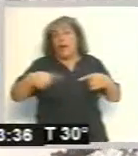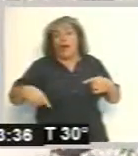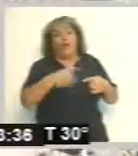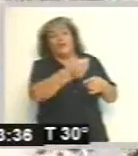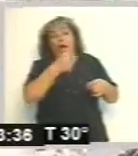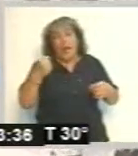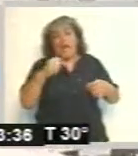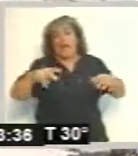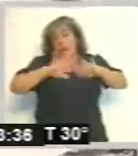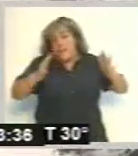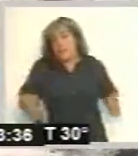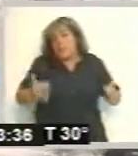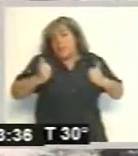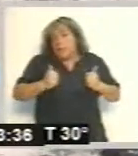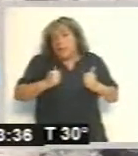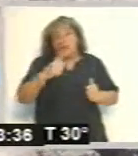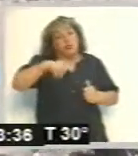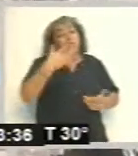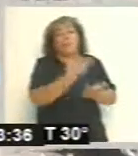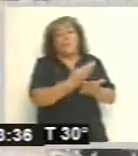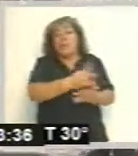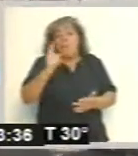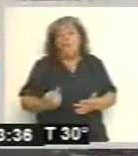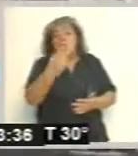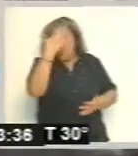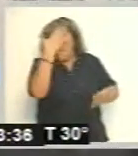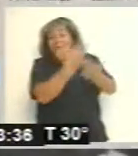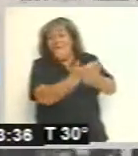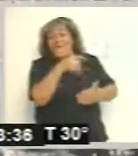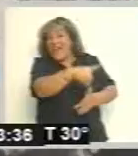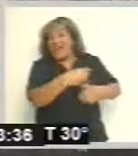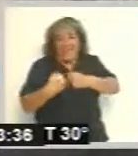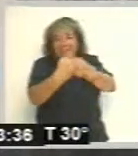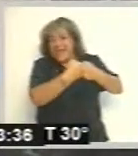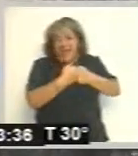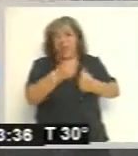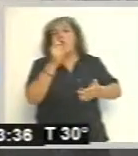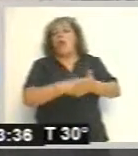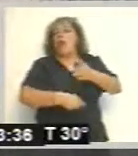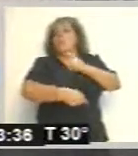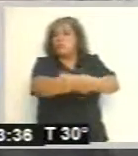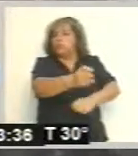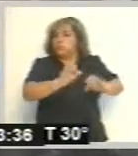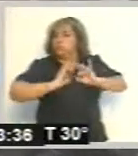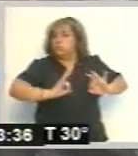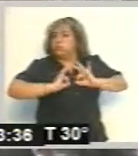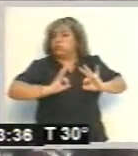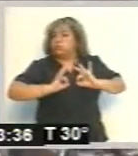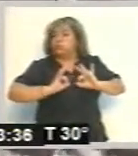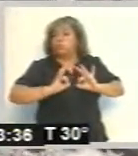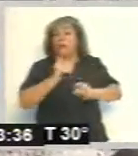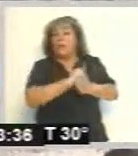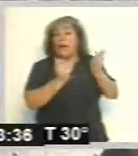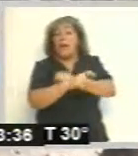ya no queda espacio. Solicitábamos nosotros en el primer momento y estábamos de acuerdo, habíamos firmado un convenio, digamos, de